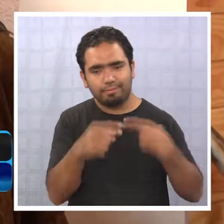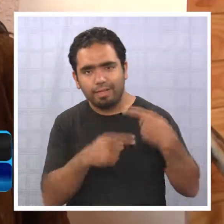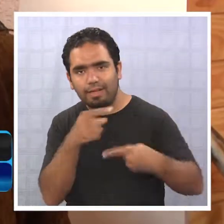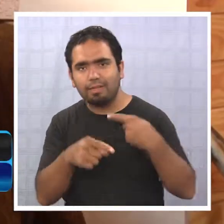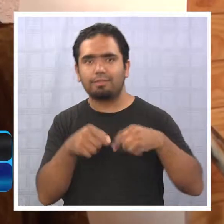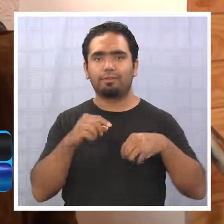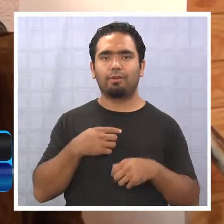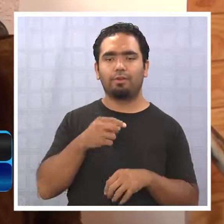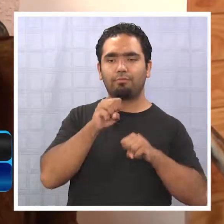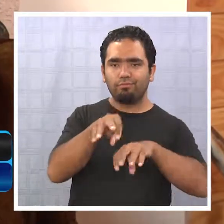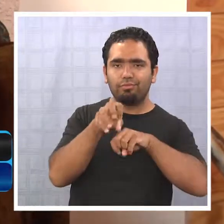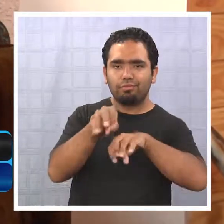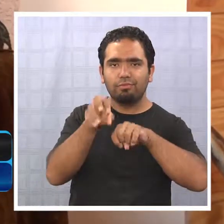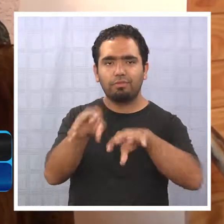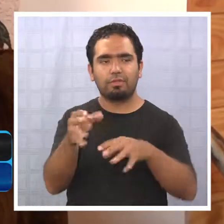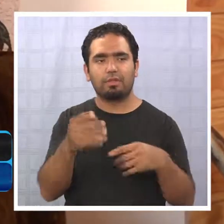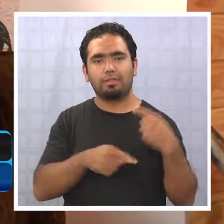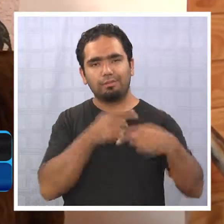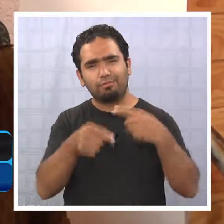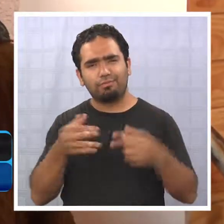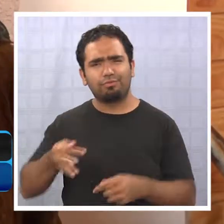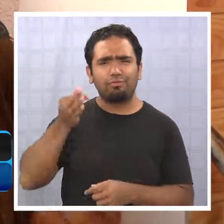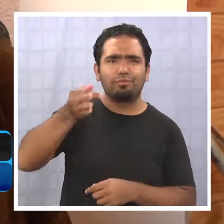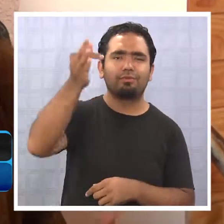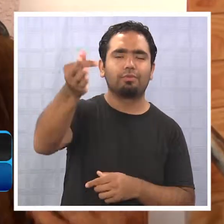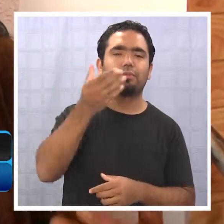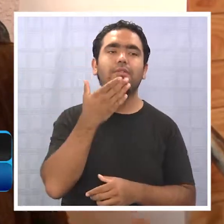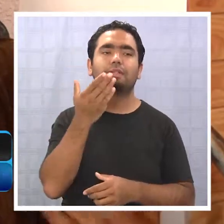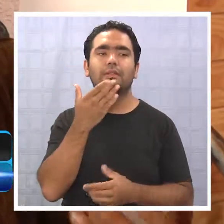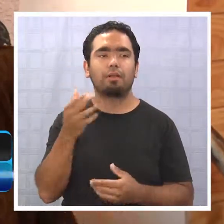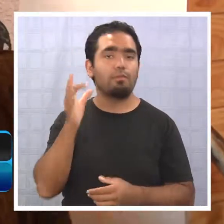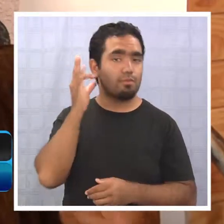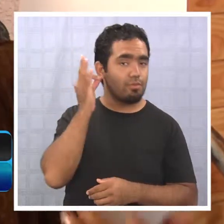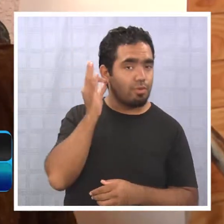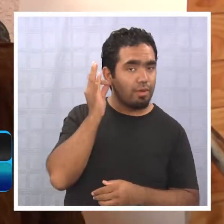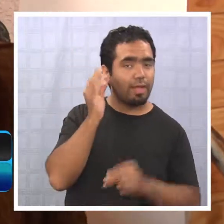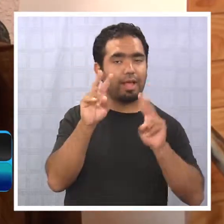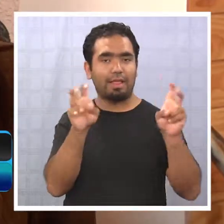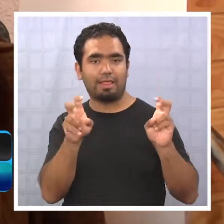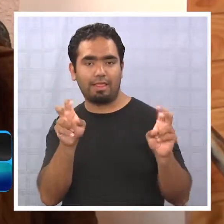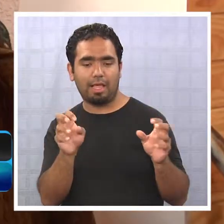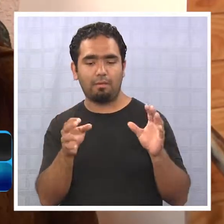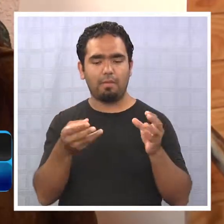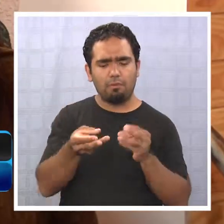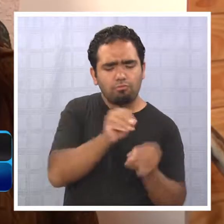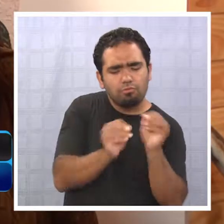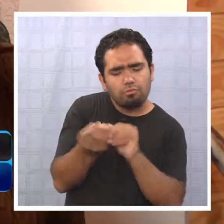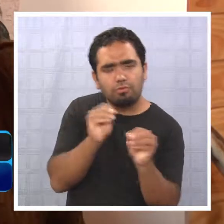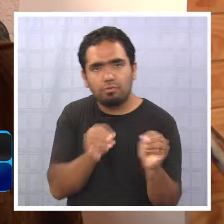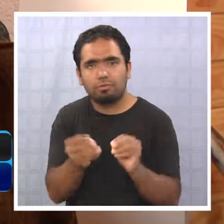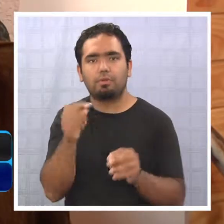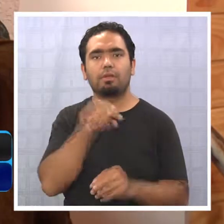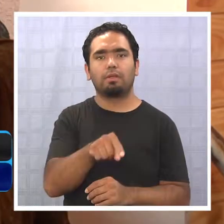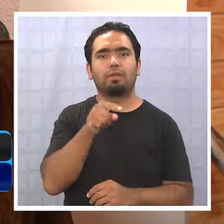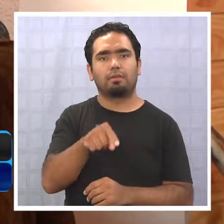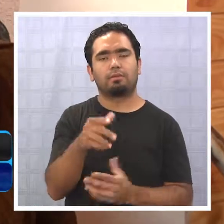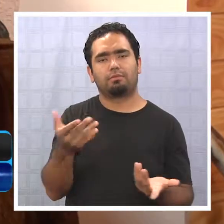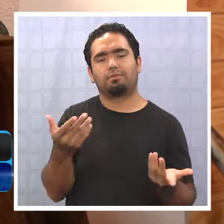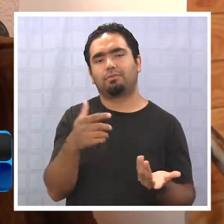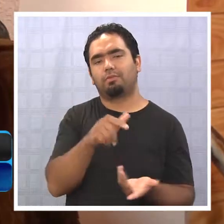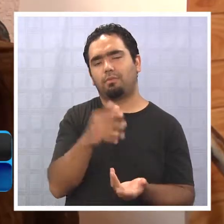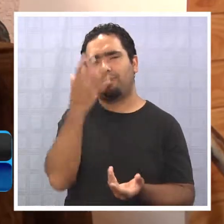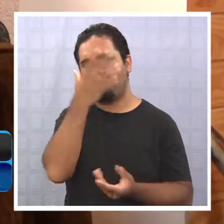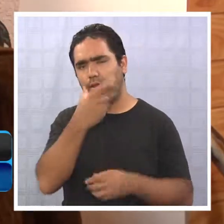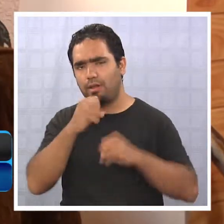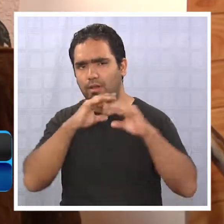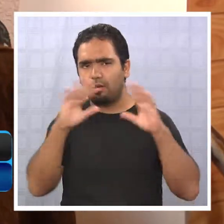tenemos que recuperarlas y para poderlas transmitir y que se sigan además realizando por generaciones futuras. Las mujeres, con el tema